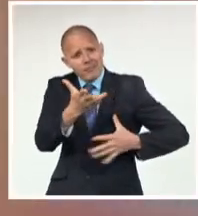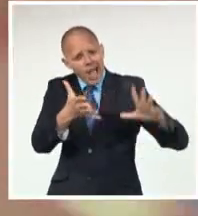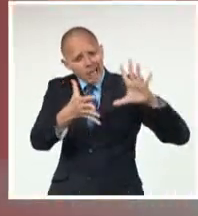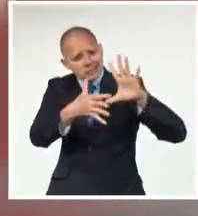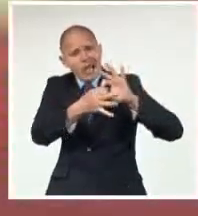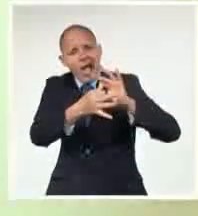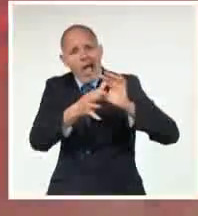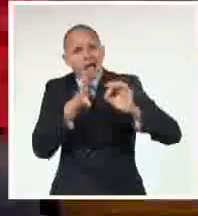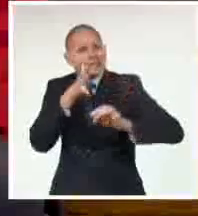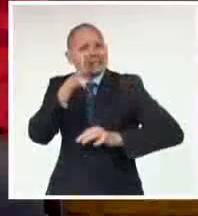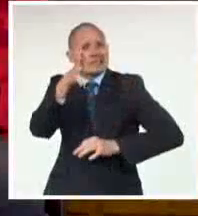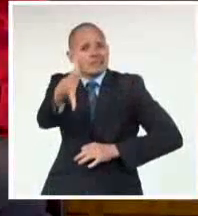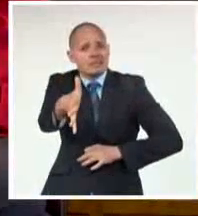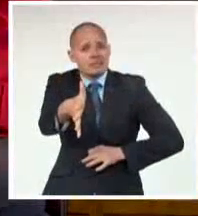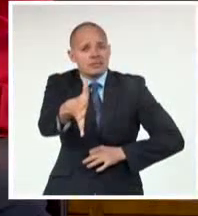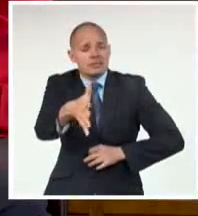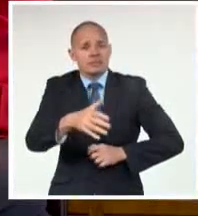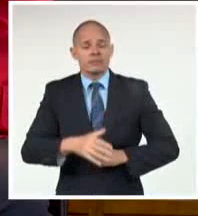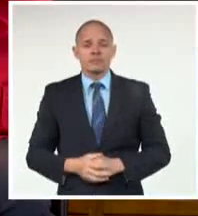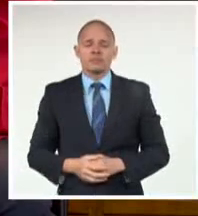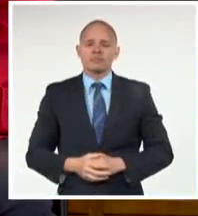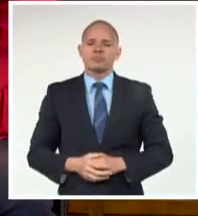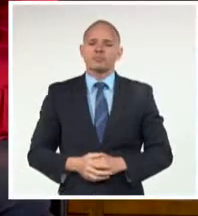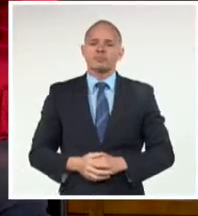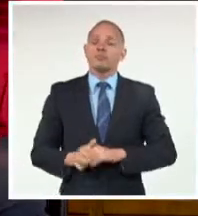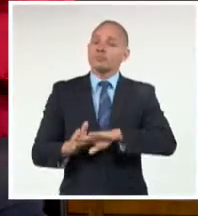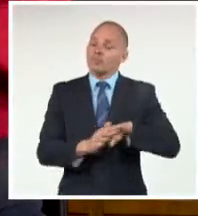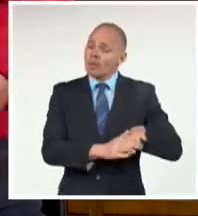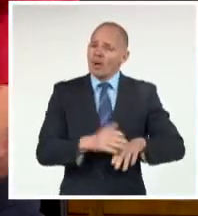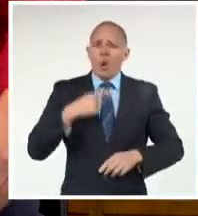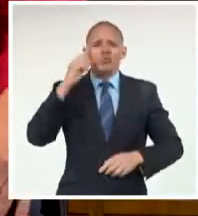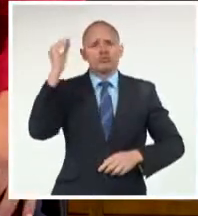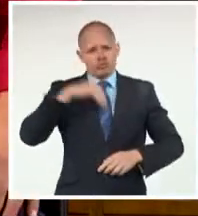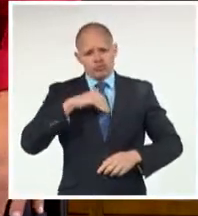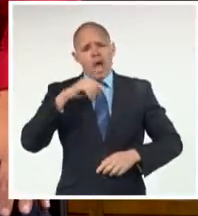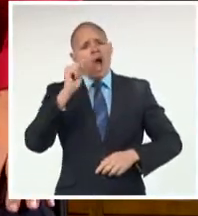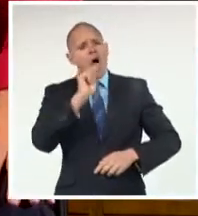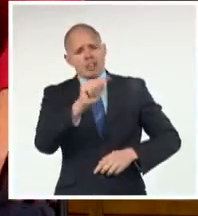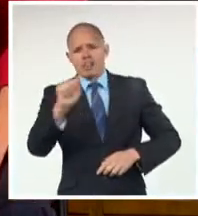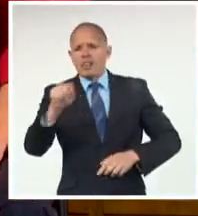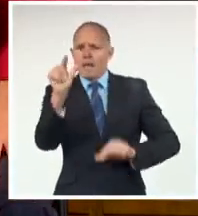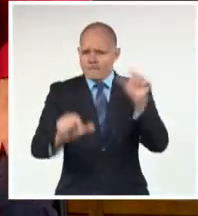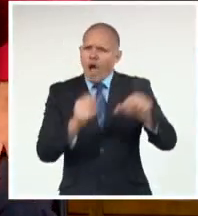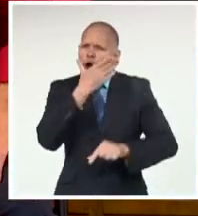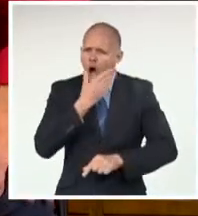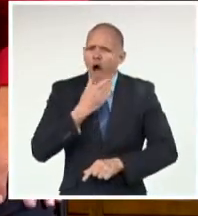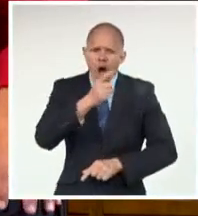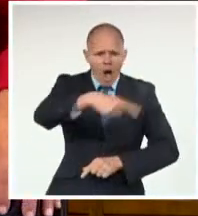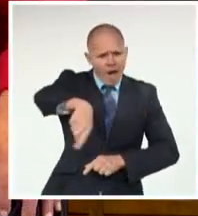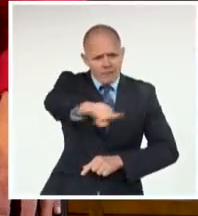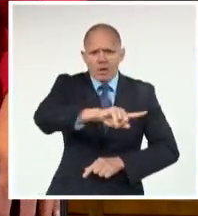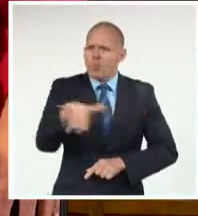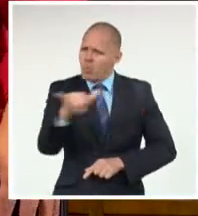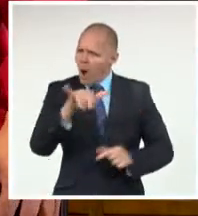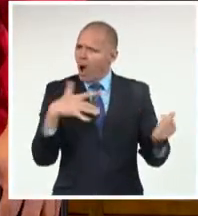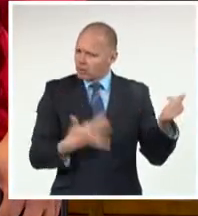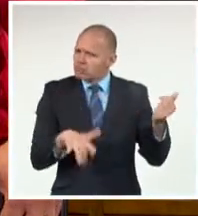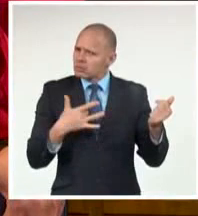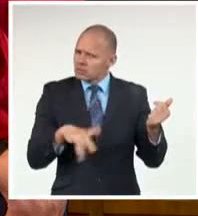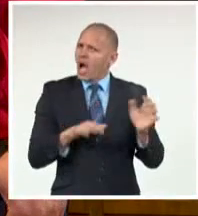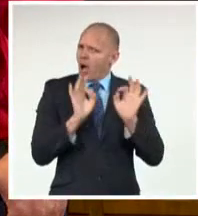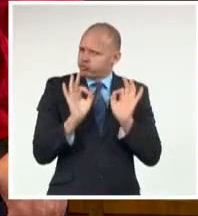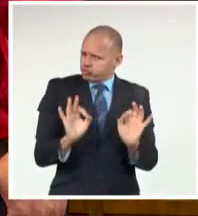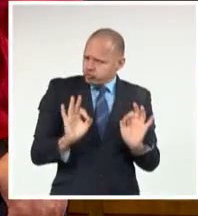Y yo sé que ya hay gente más joven que está también haciendo esa